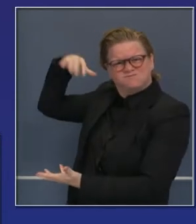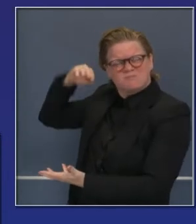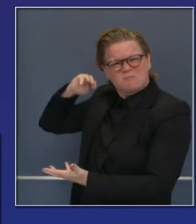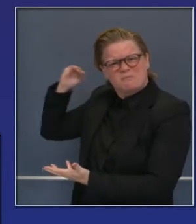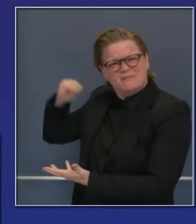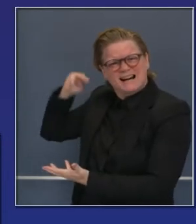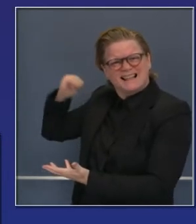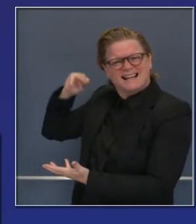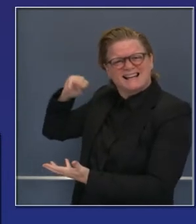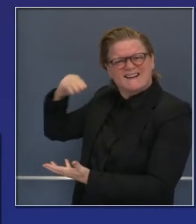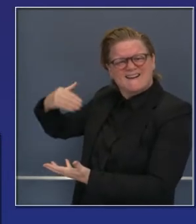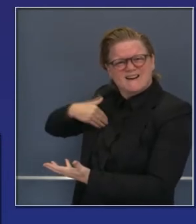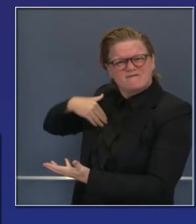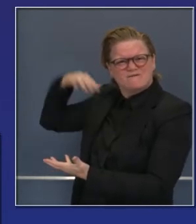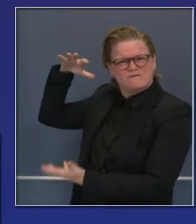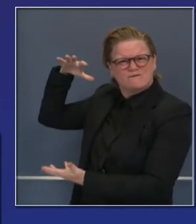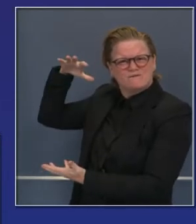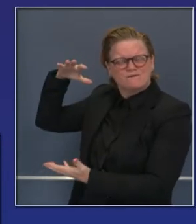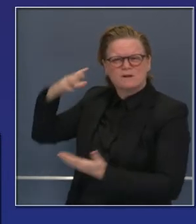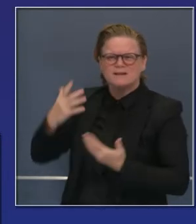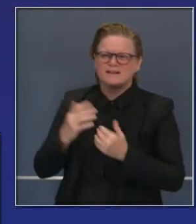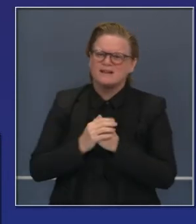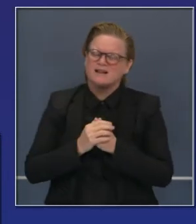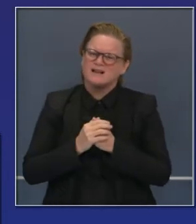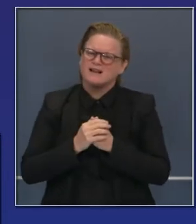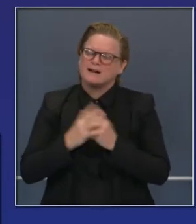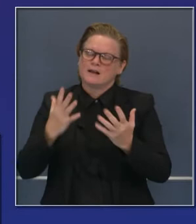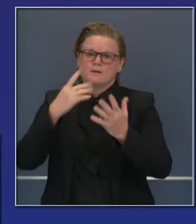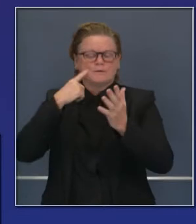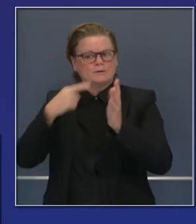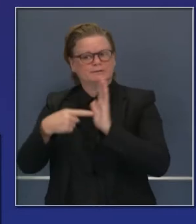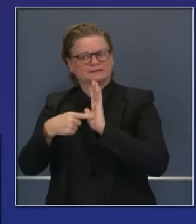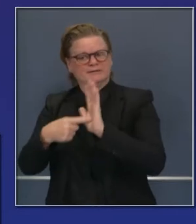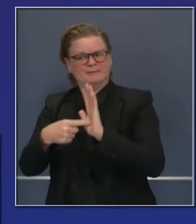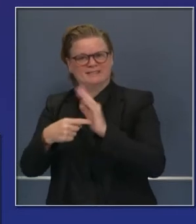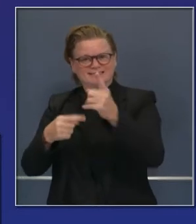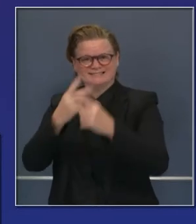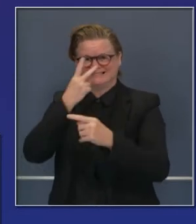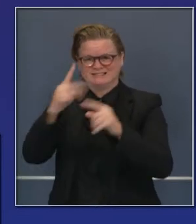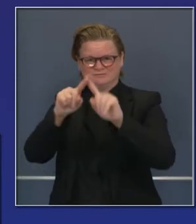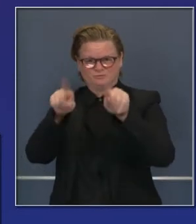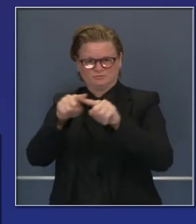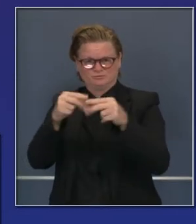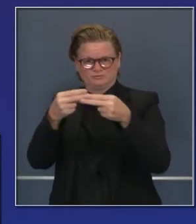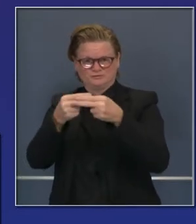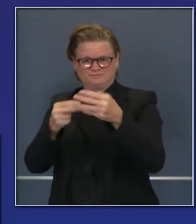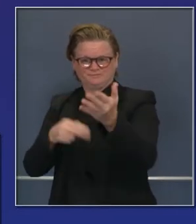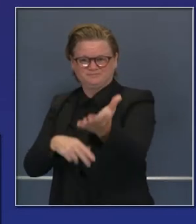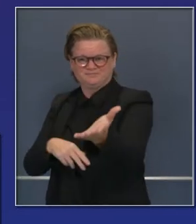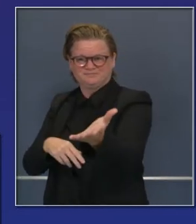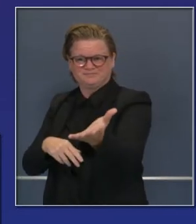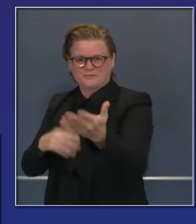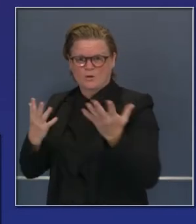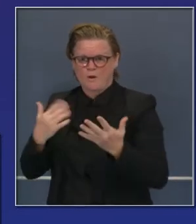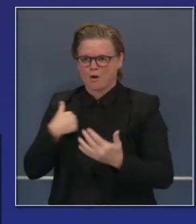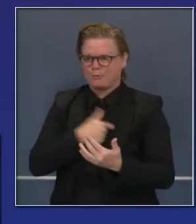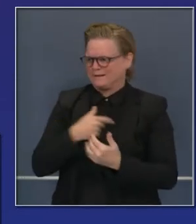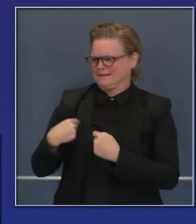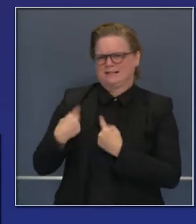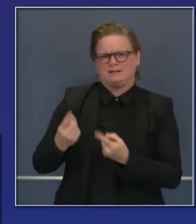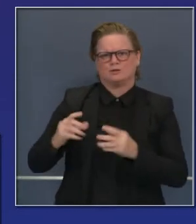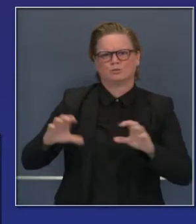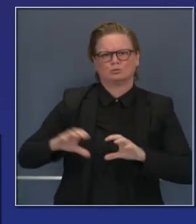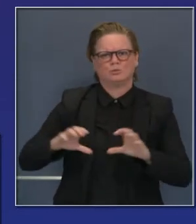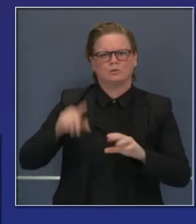mascarillas en el 95 que el estado de California. Así que ese es un ejemplo nada más de todo lo que hemos estado haciendo en los últimos meses